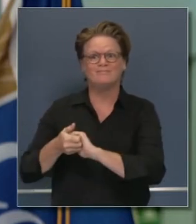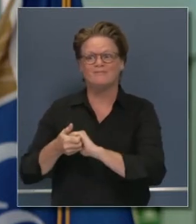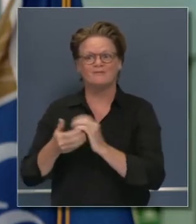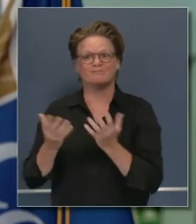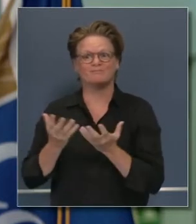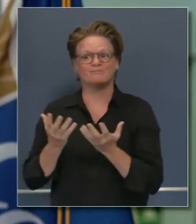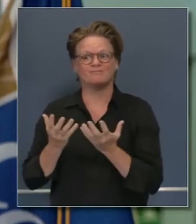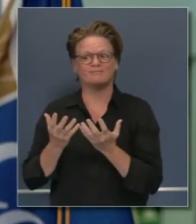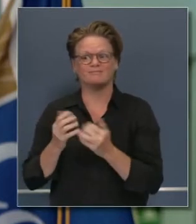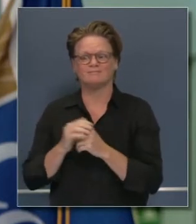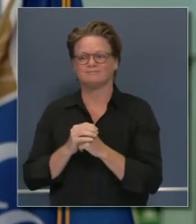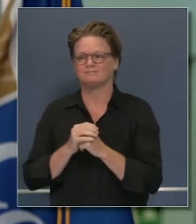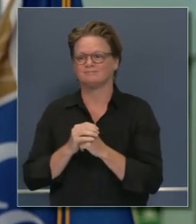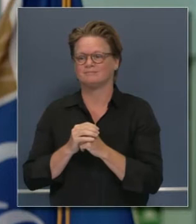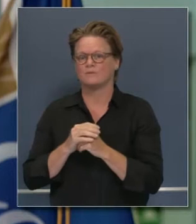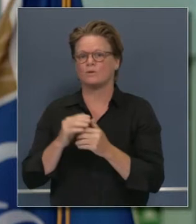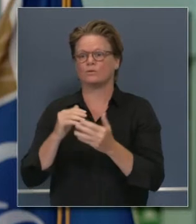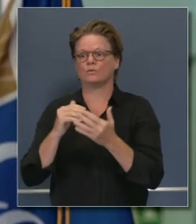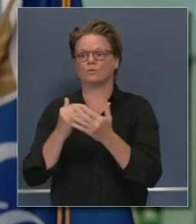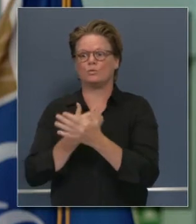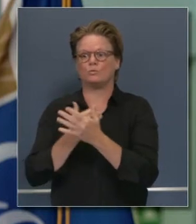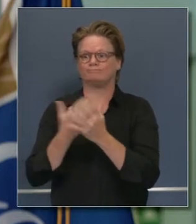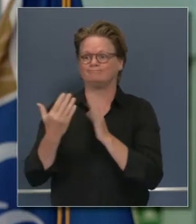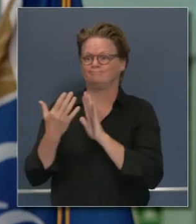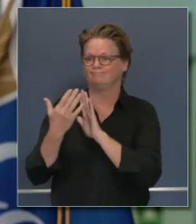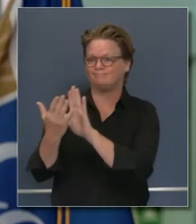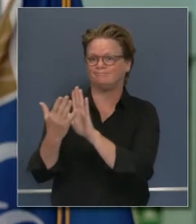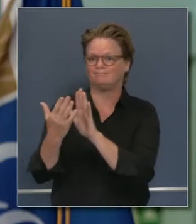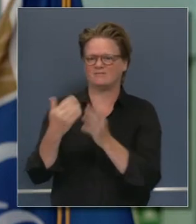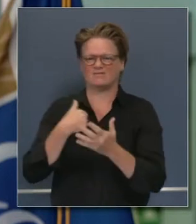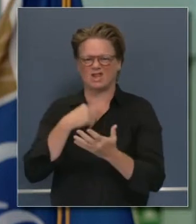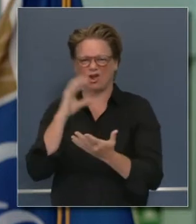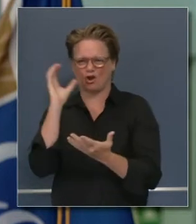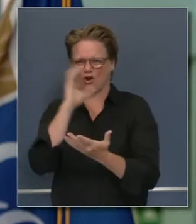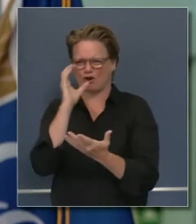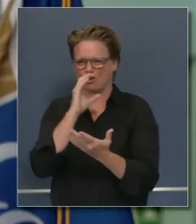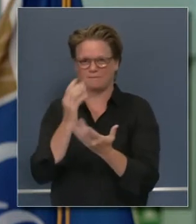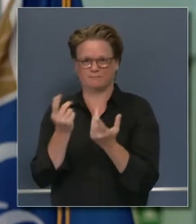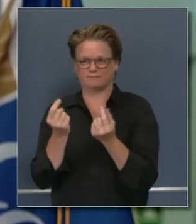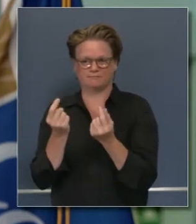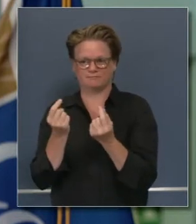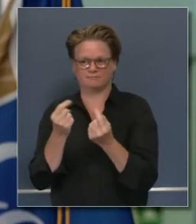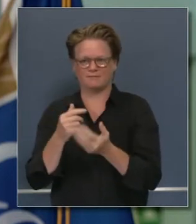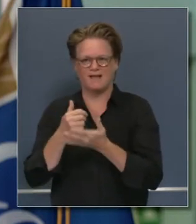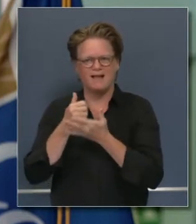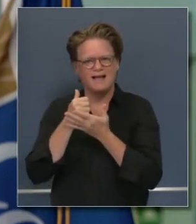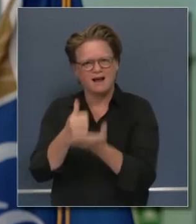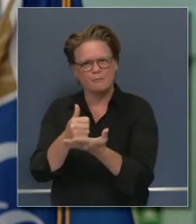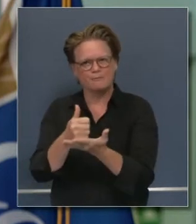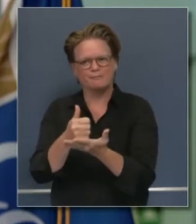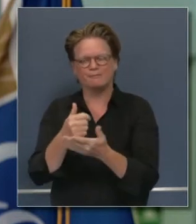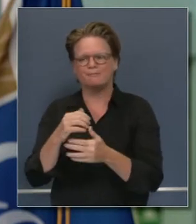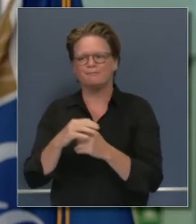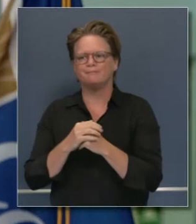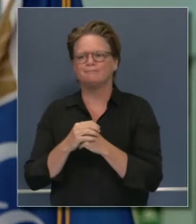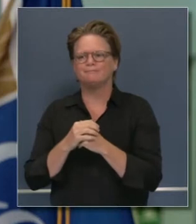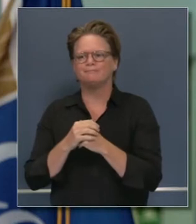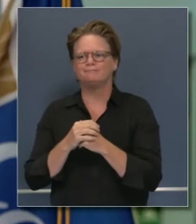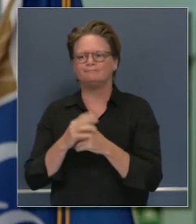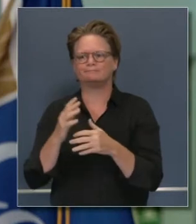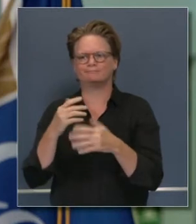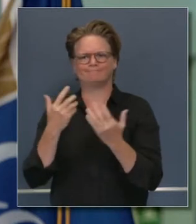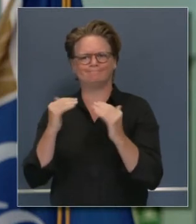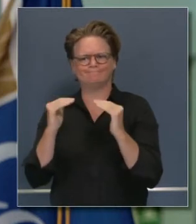conjunto, una nueva actitud que estamos tratando de obtener en un esfuerzo de interrumpir el mercado de